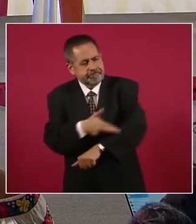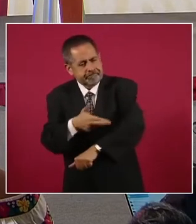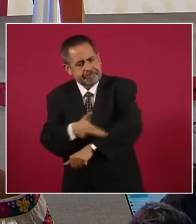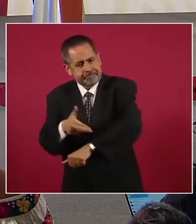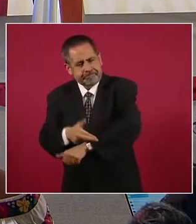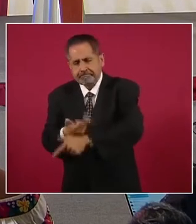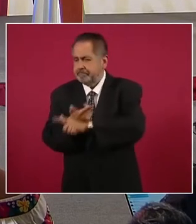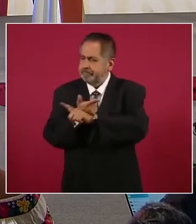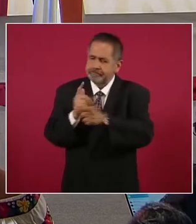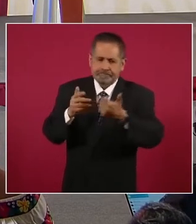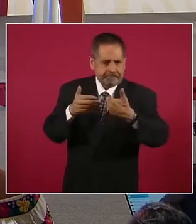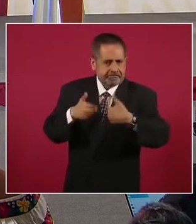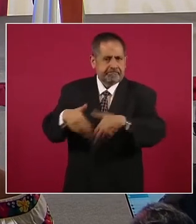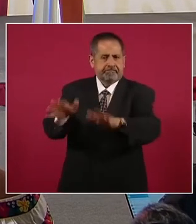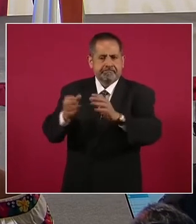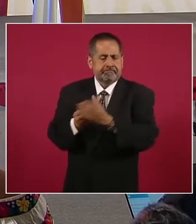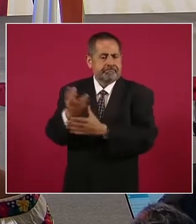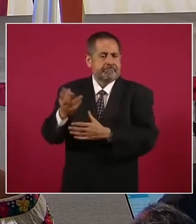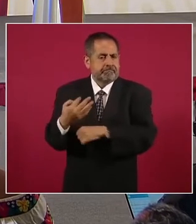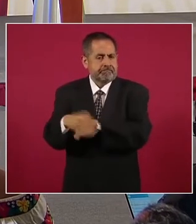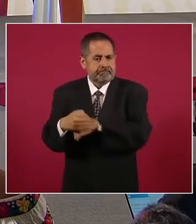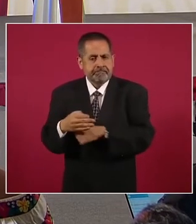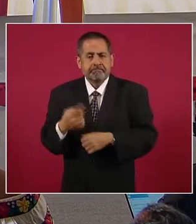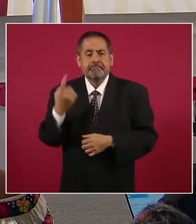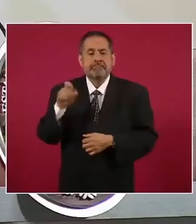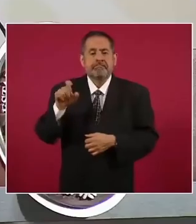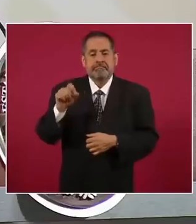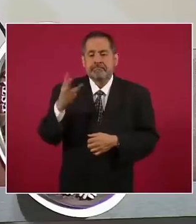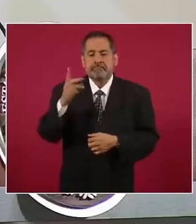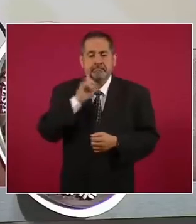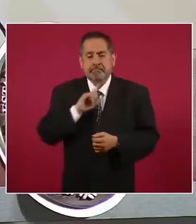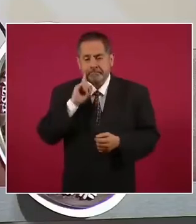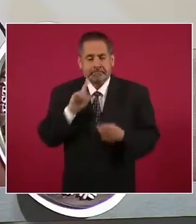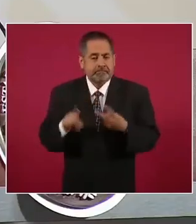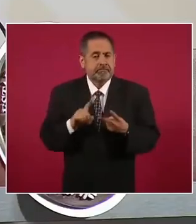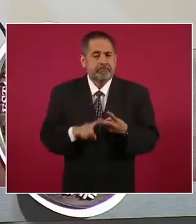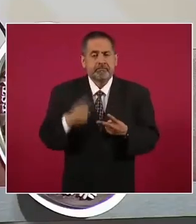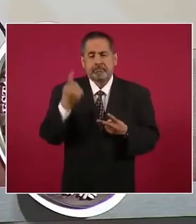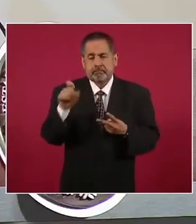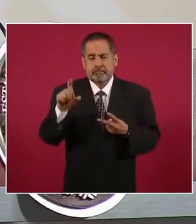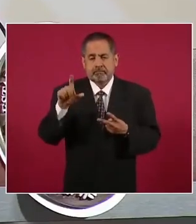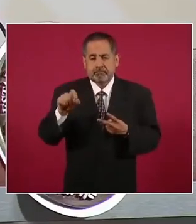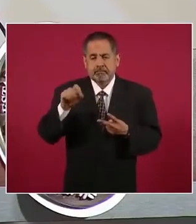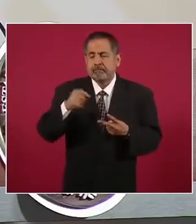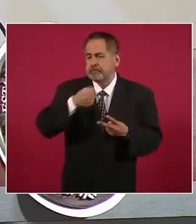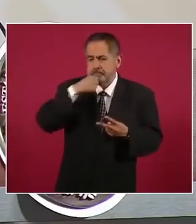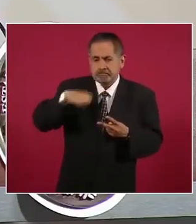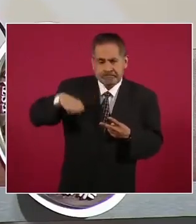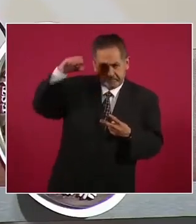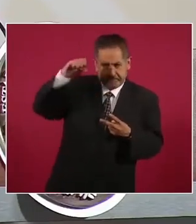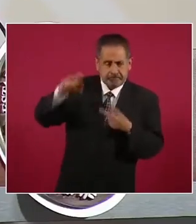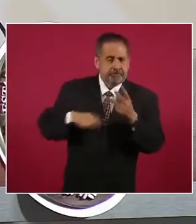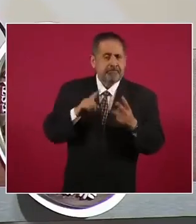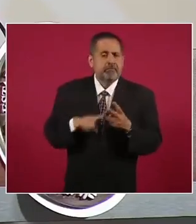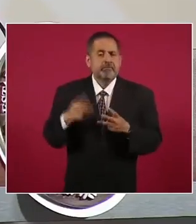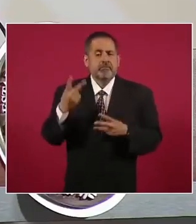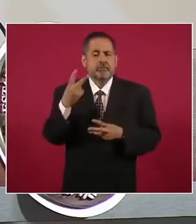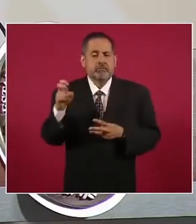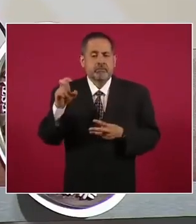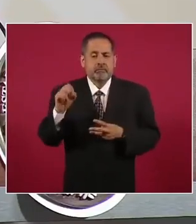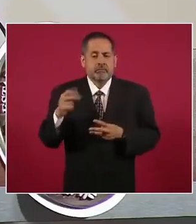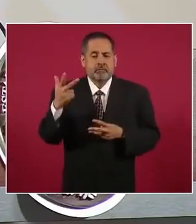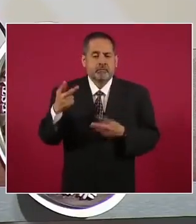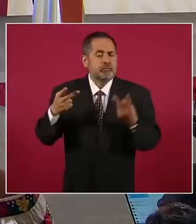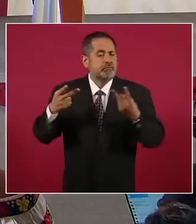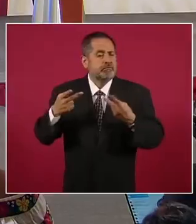preliberadas ciento veintitrés mujeres, ciento veinte adultos mayores, doscientos ocho con